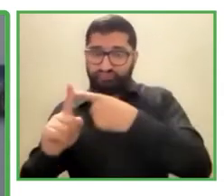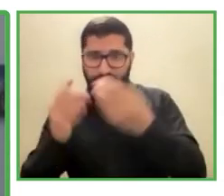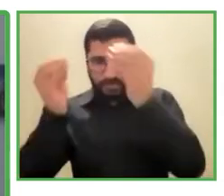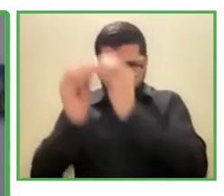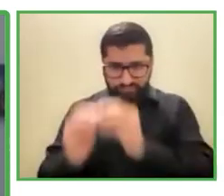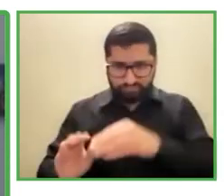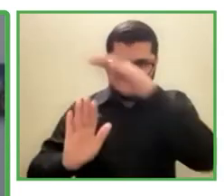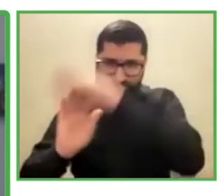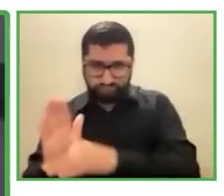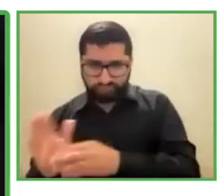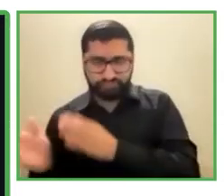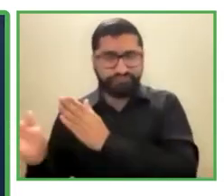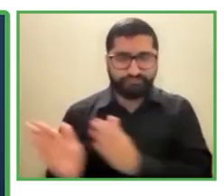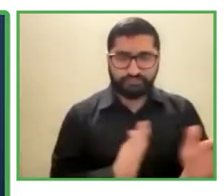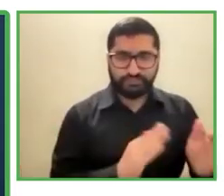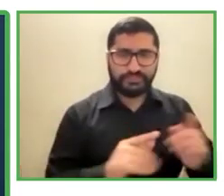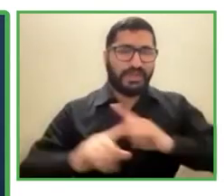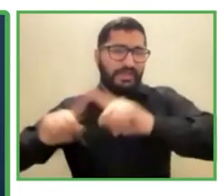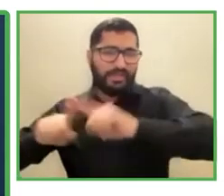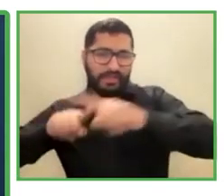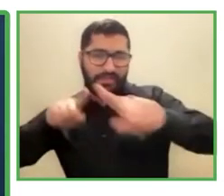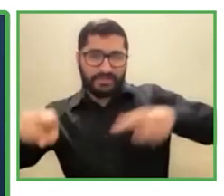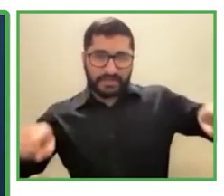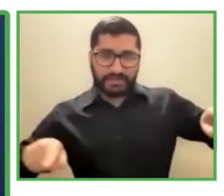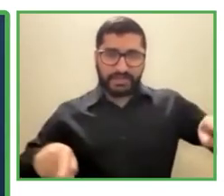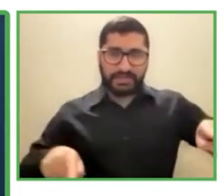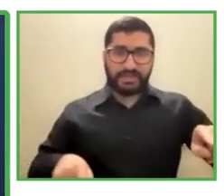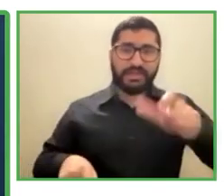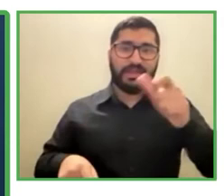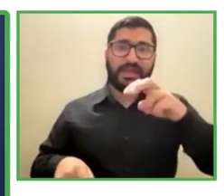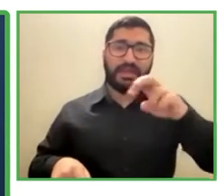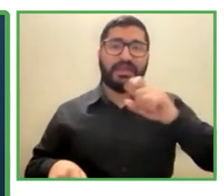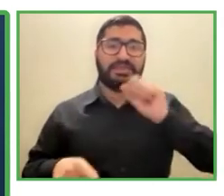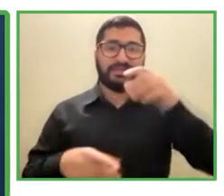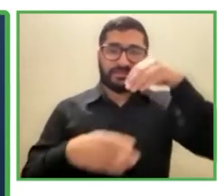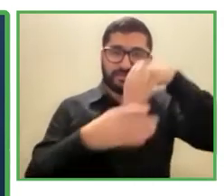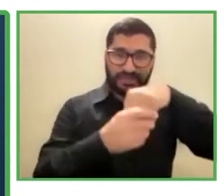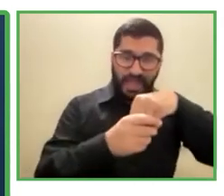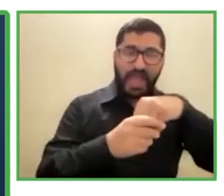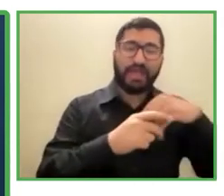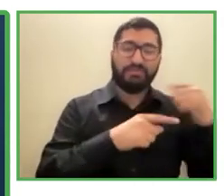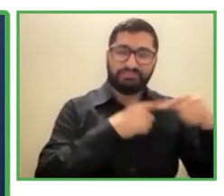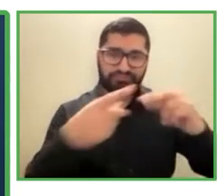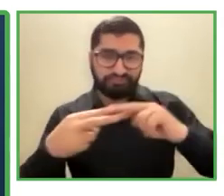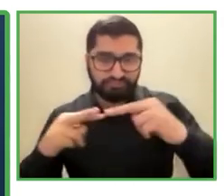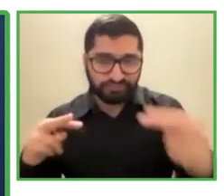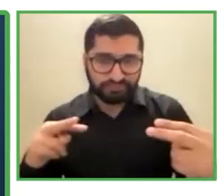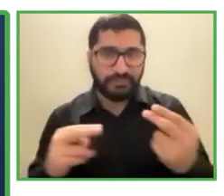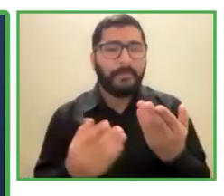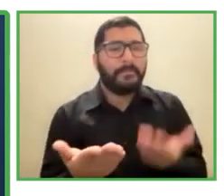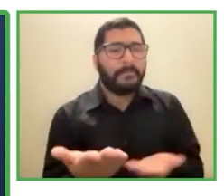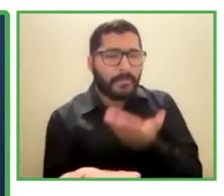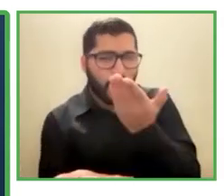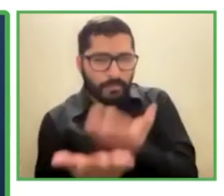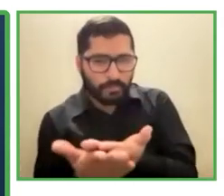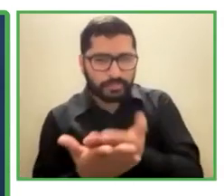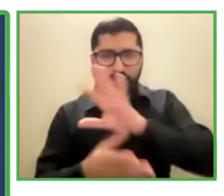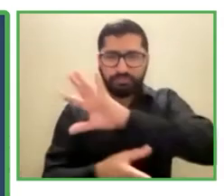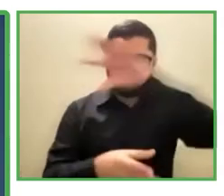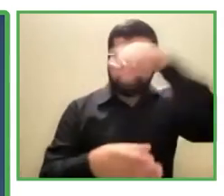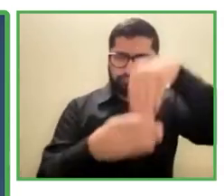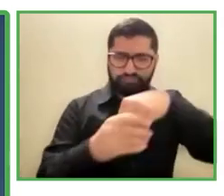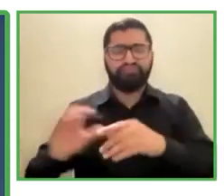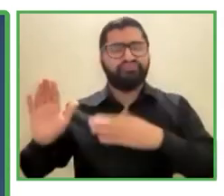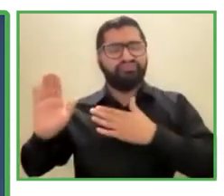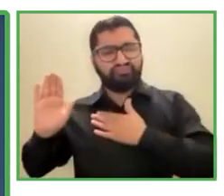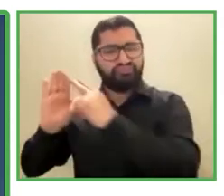propuesto contratar a personas con discapacidades para que trabajaran desde su lugar. Creemos apoyarnos en